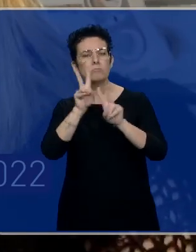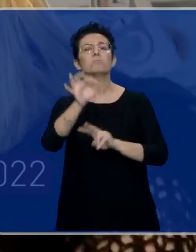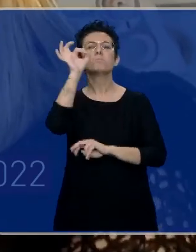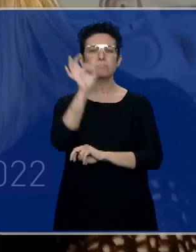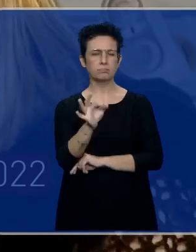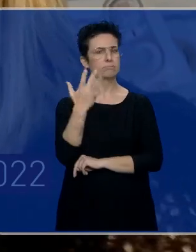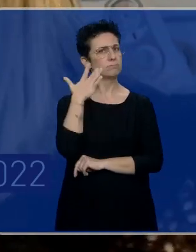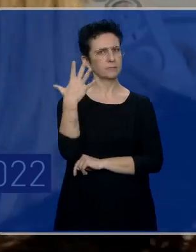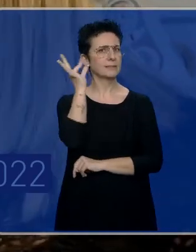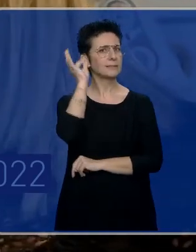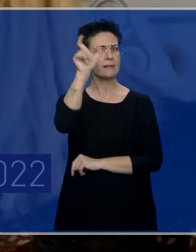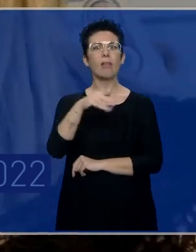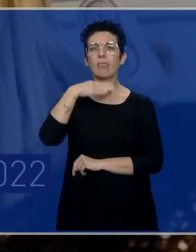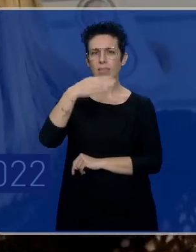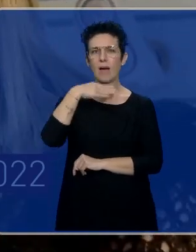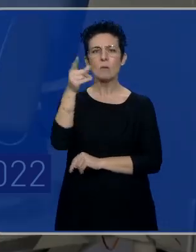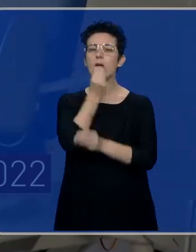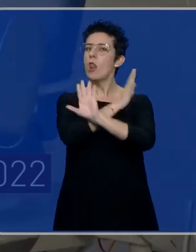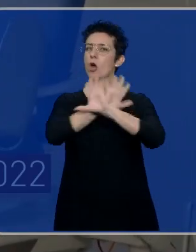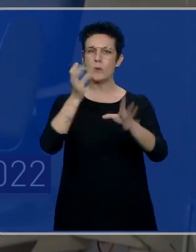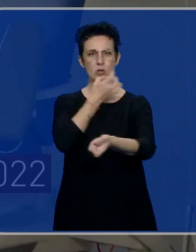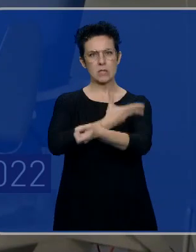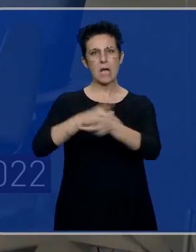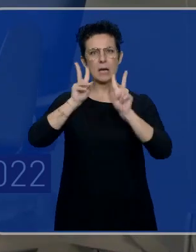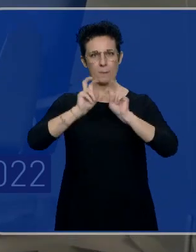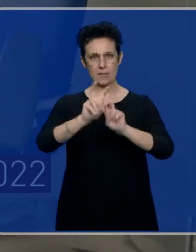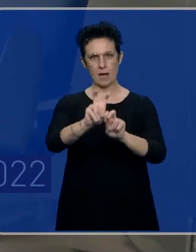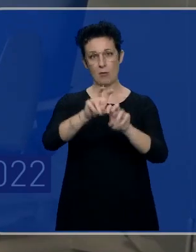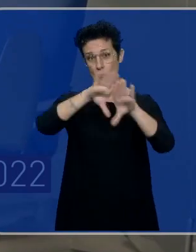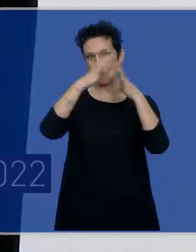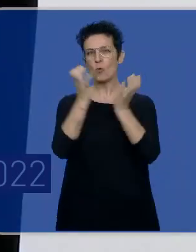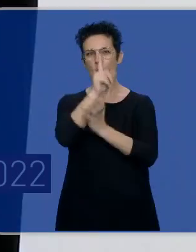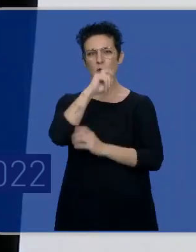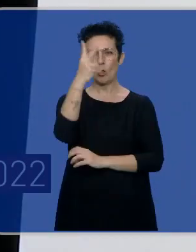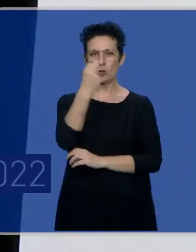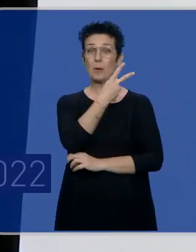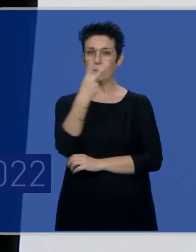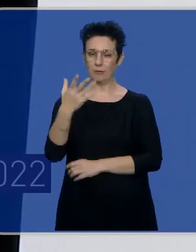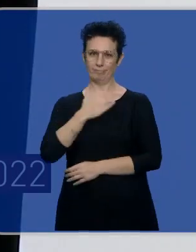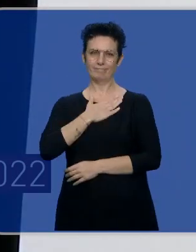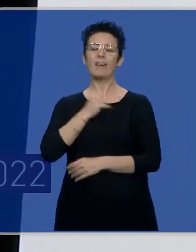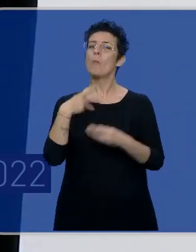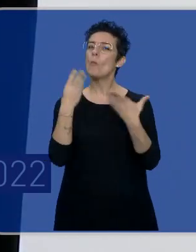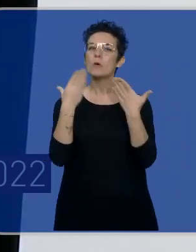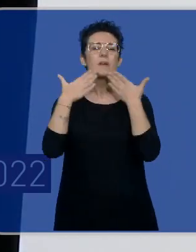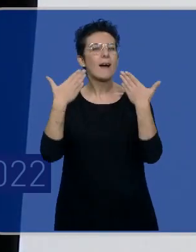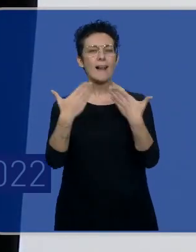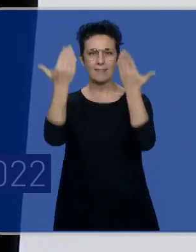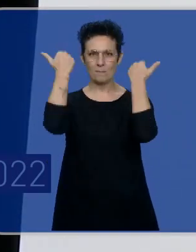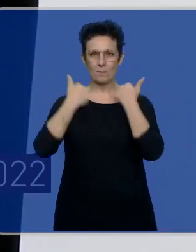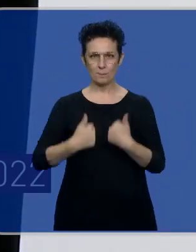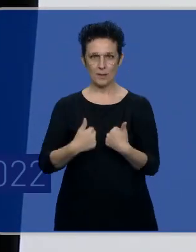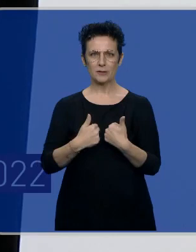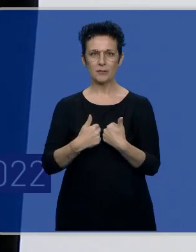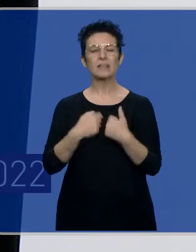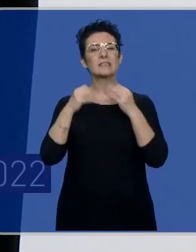de esta zamorana como mejor hematóloga del mundo en 2022. Muy agradecida personalmente y como